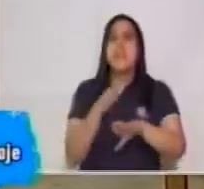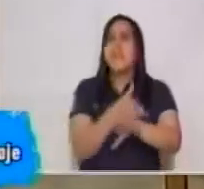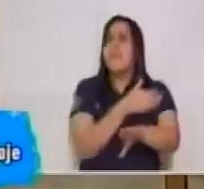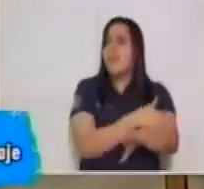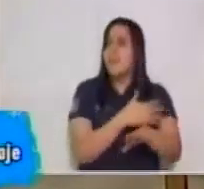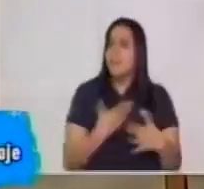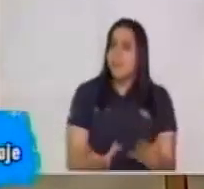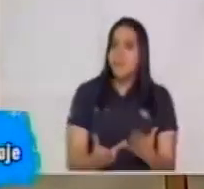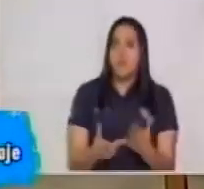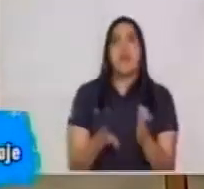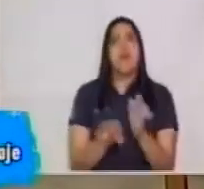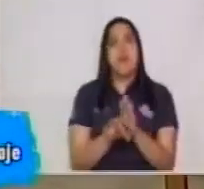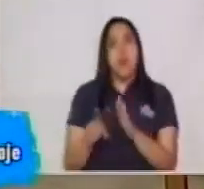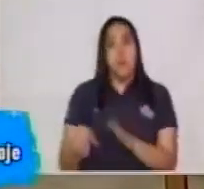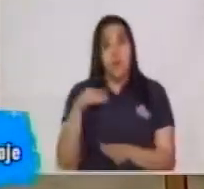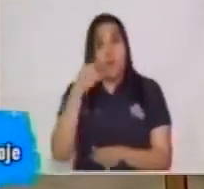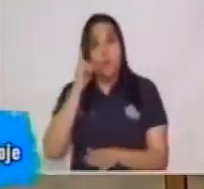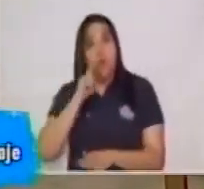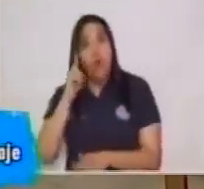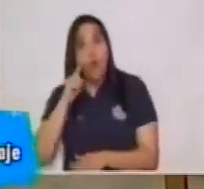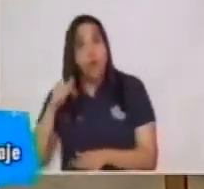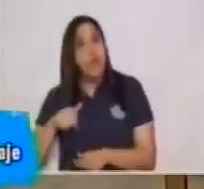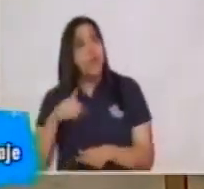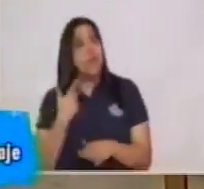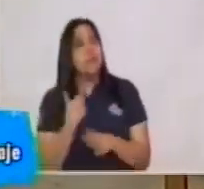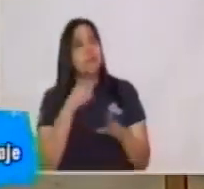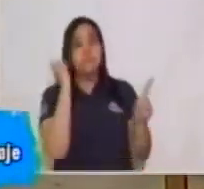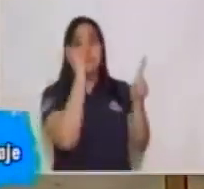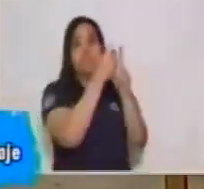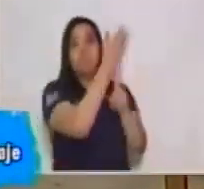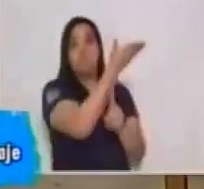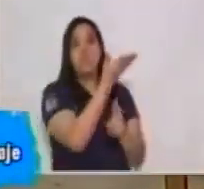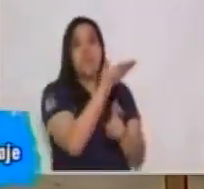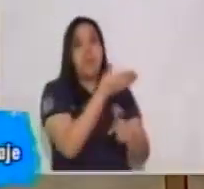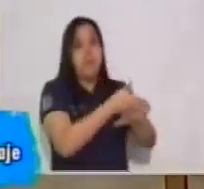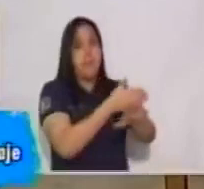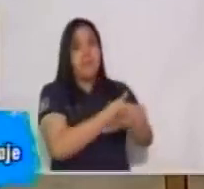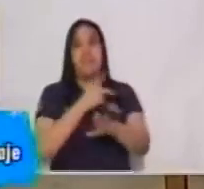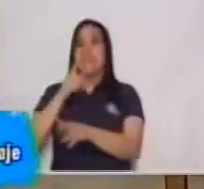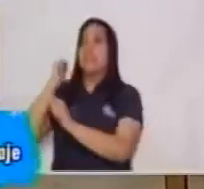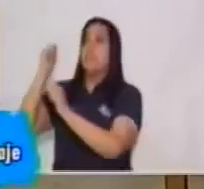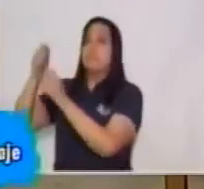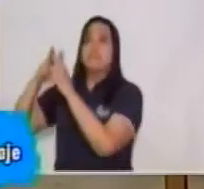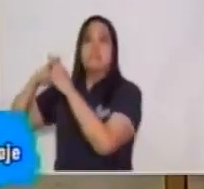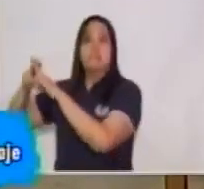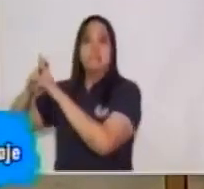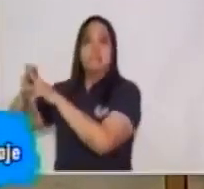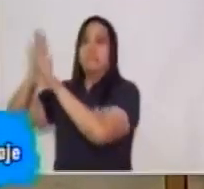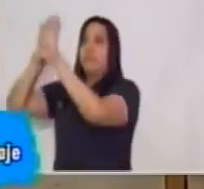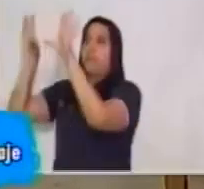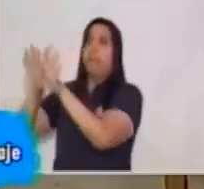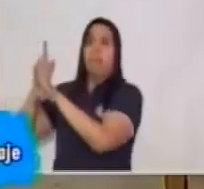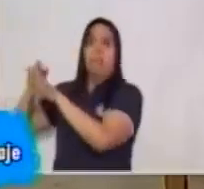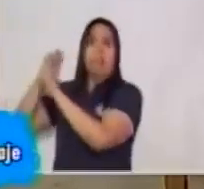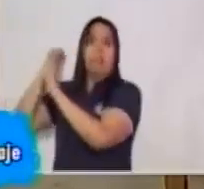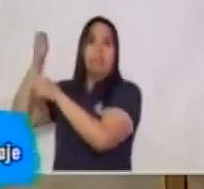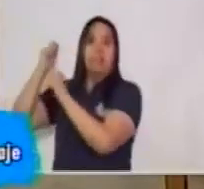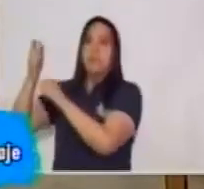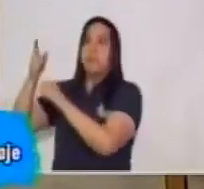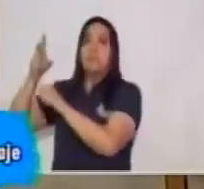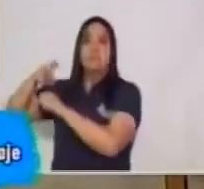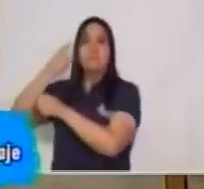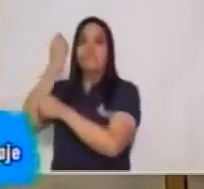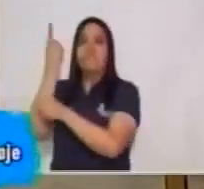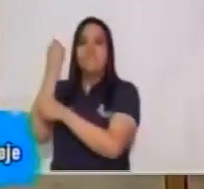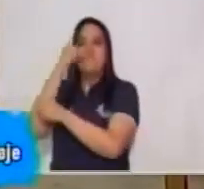Quien está pidiendo el clavo probablemente está arreglando algo en su casa. O quizás algún adulto está arreglando algo en su casa, necesita